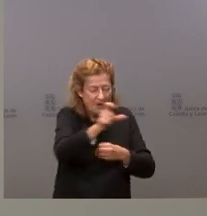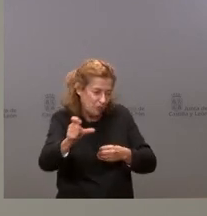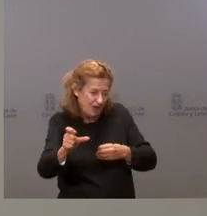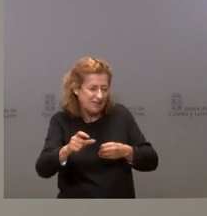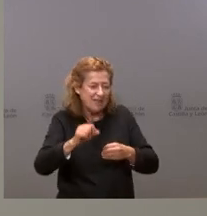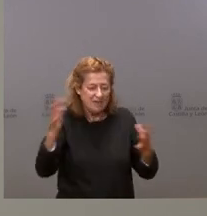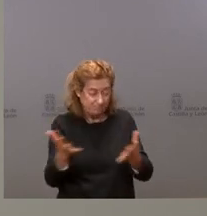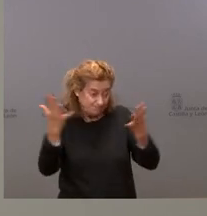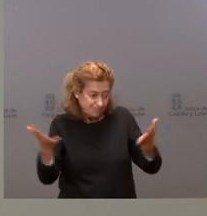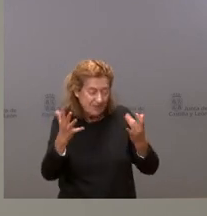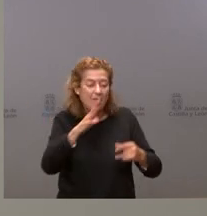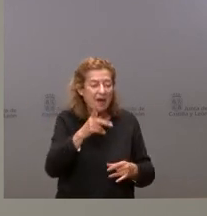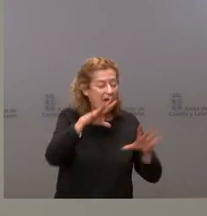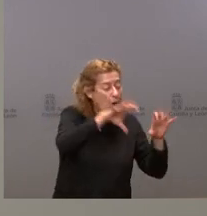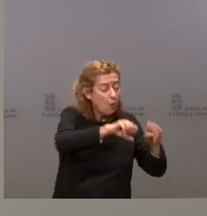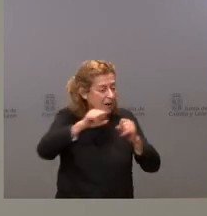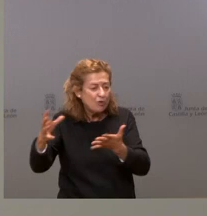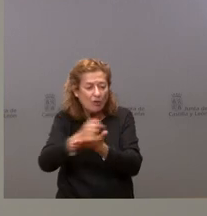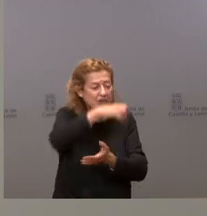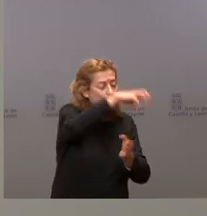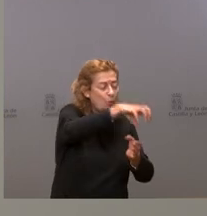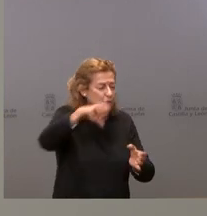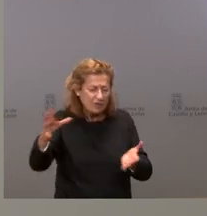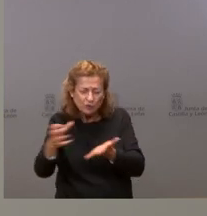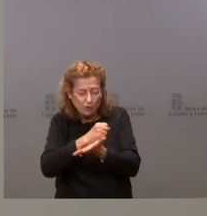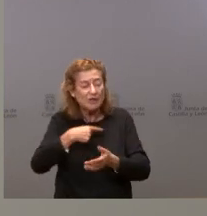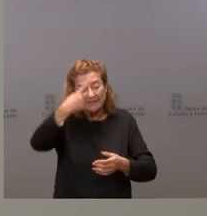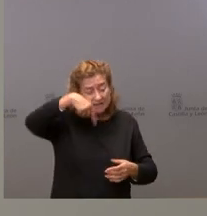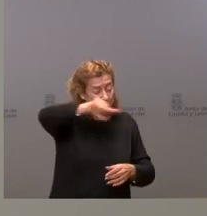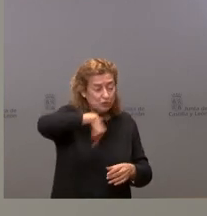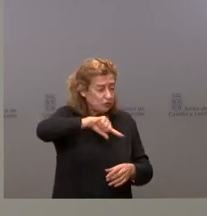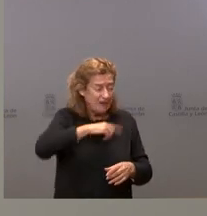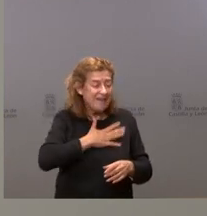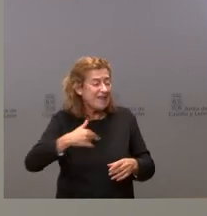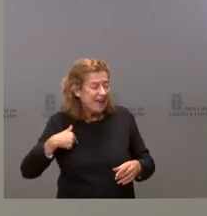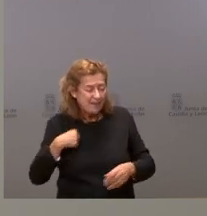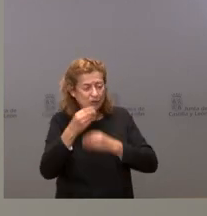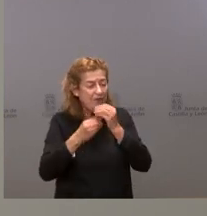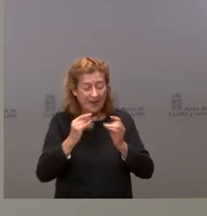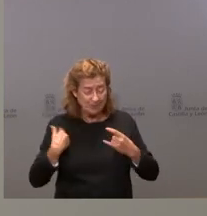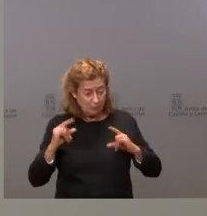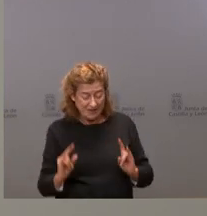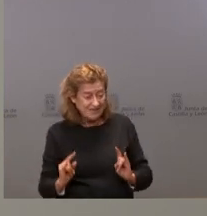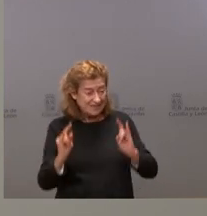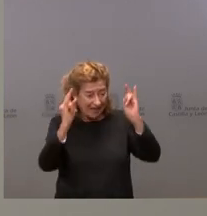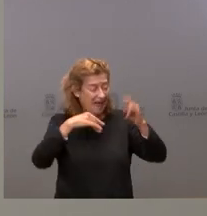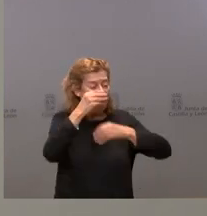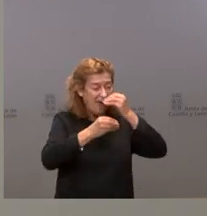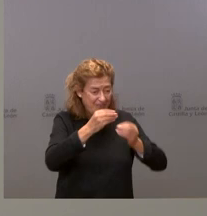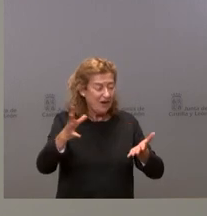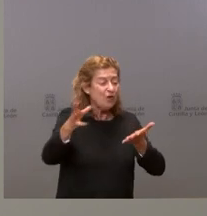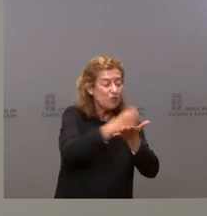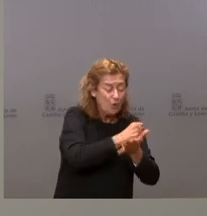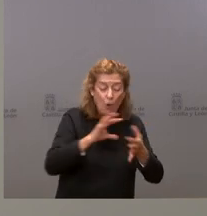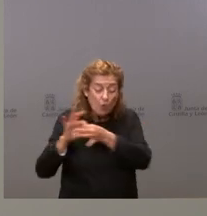promoventes para ocupar todas las cúpulas posibles. Saben que nosotros queremos consolidar la estructura de los siete módulos, queremos actuar en los elementos